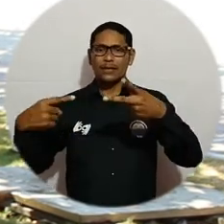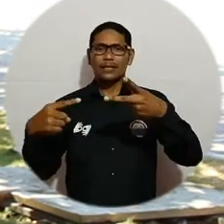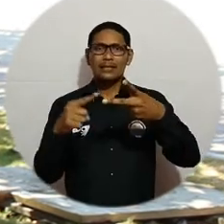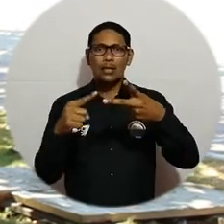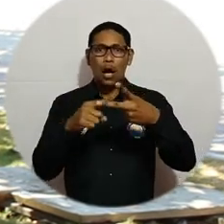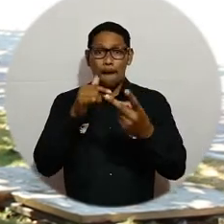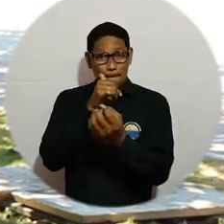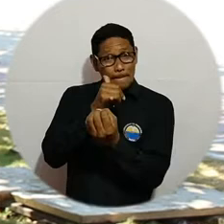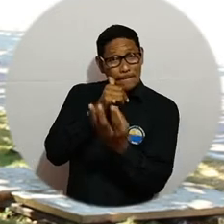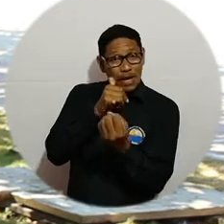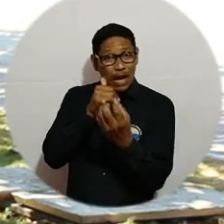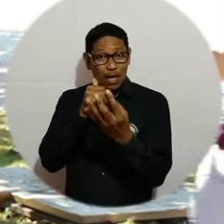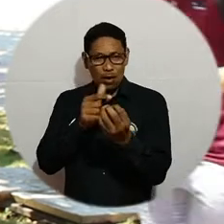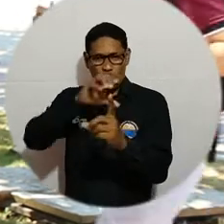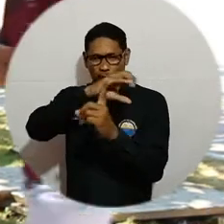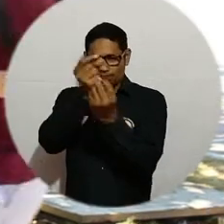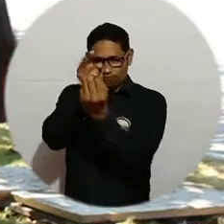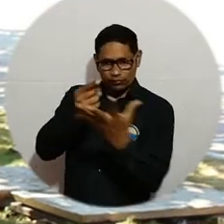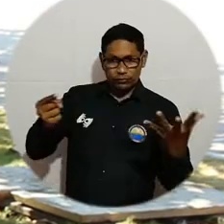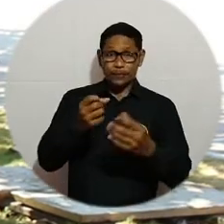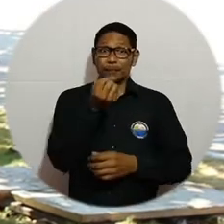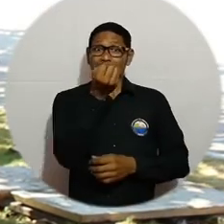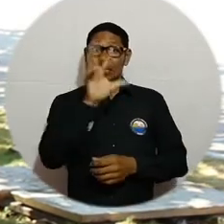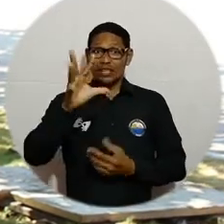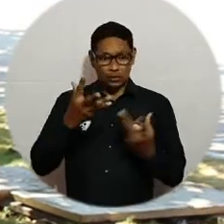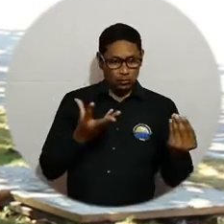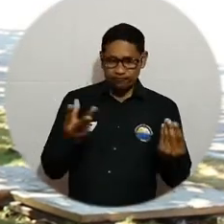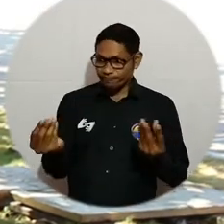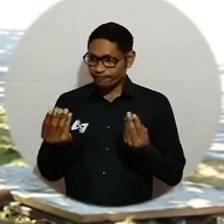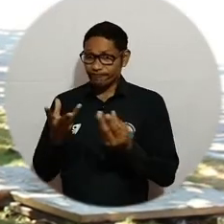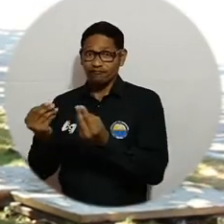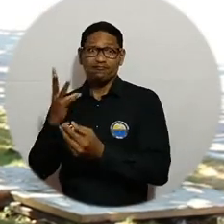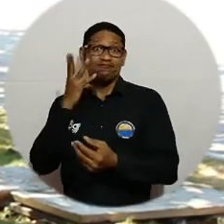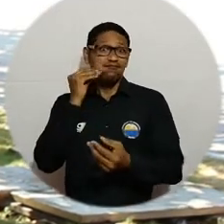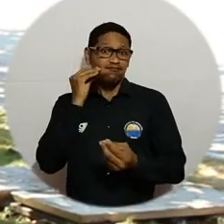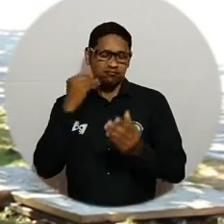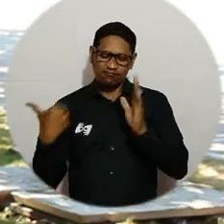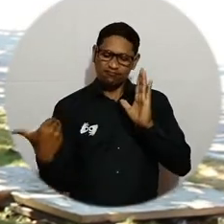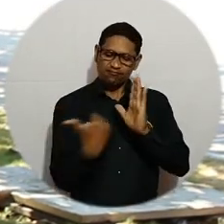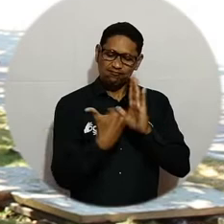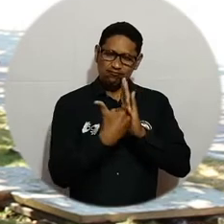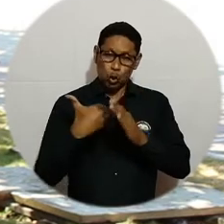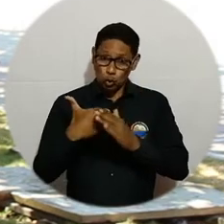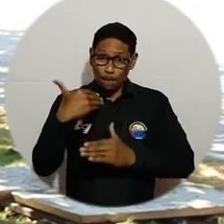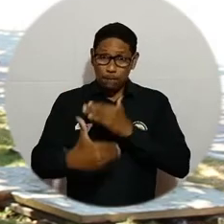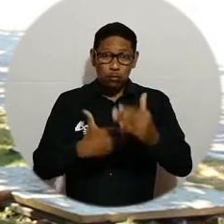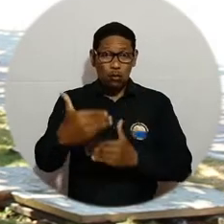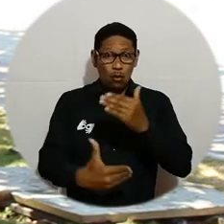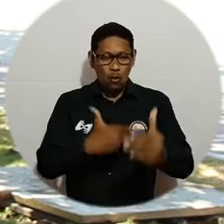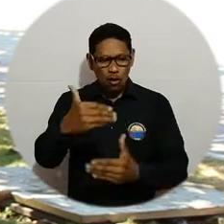Sistemas Educativos y la otra, Pedagogía e Interculturalidad. 15 grupos de investigación tributan o sostienen